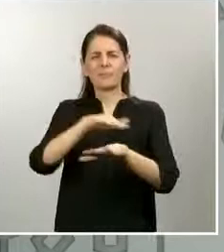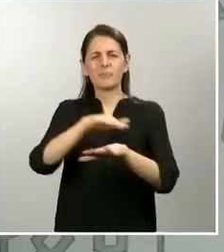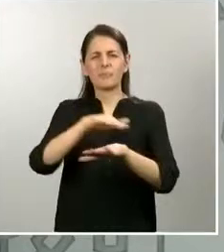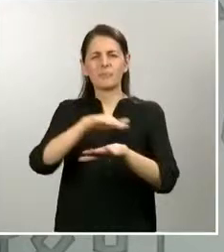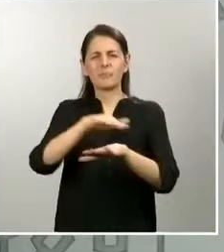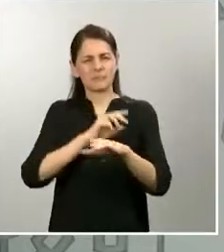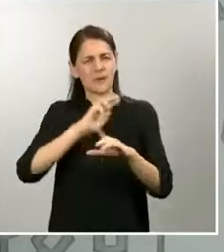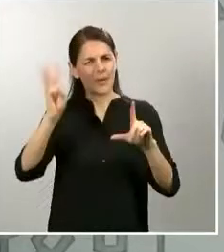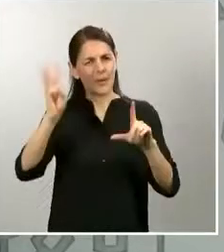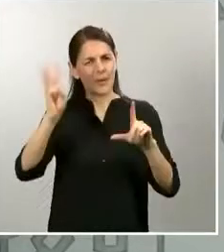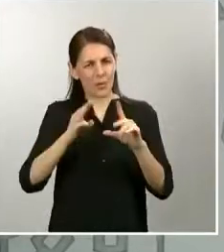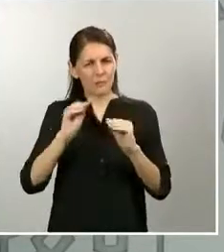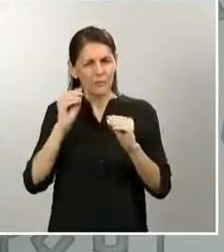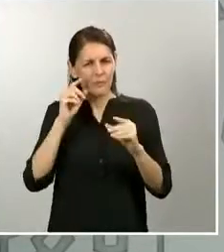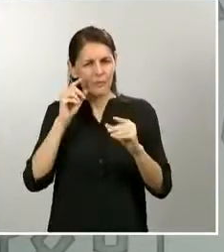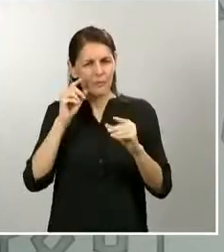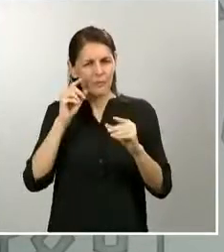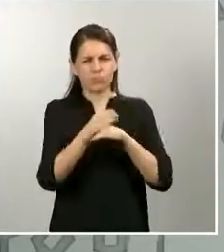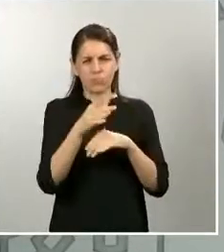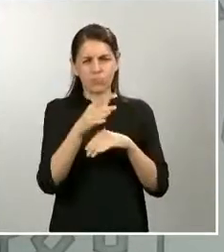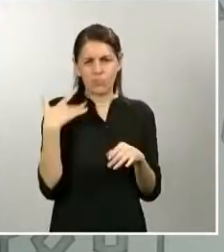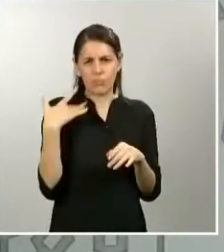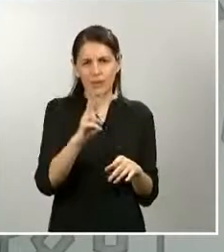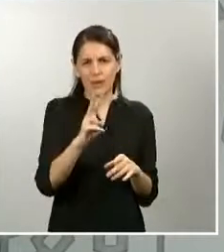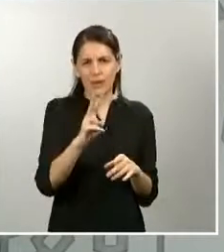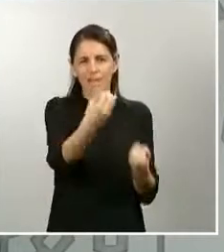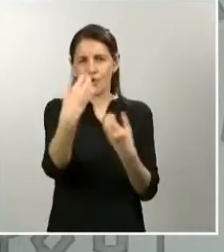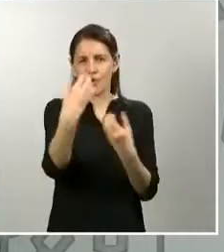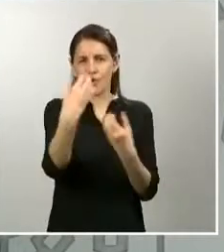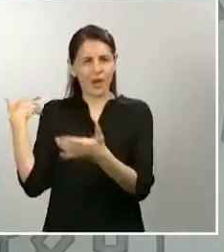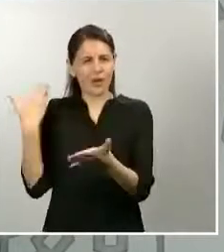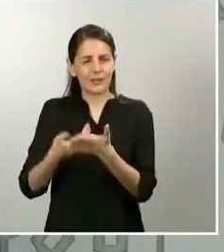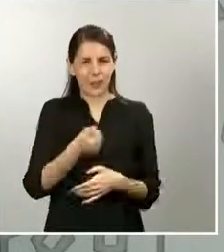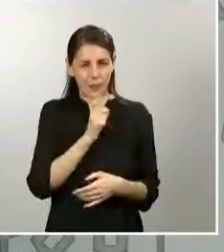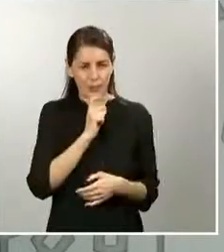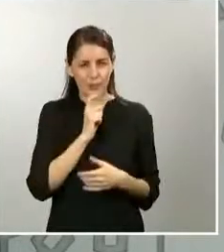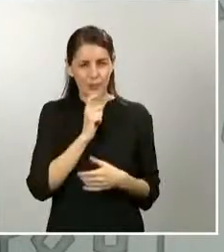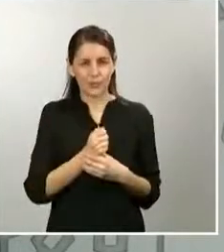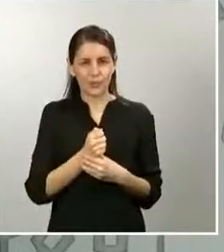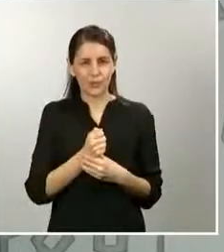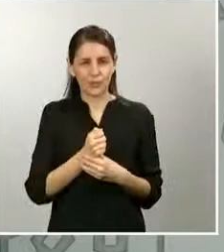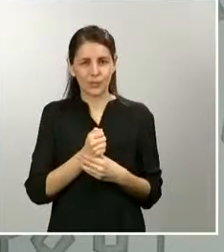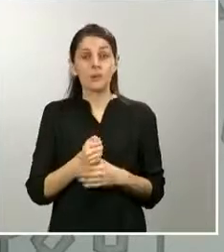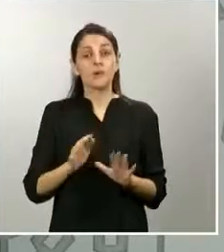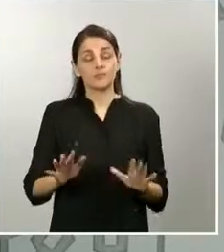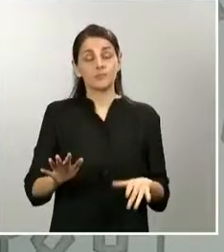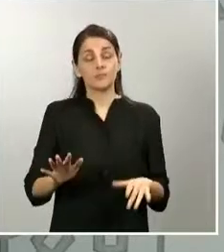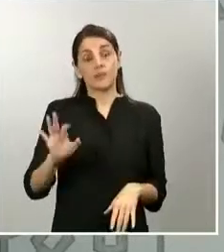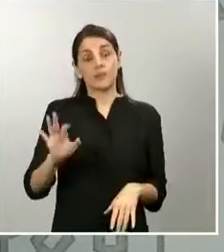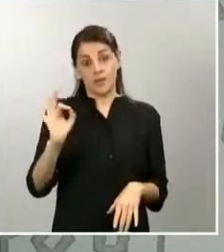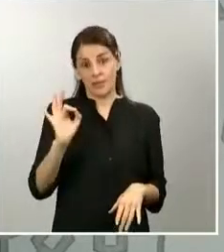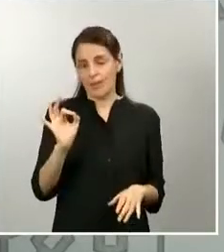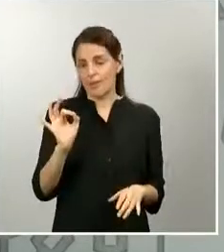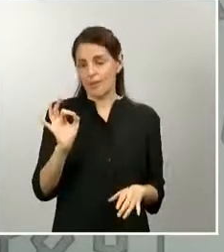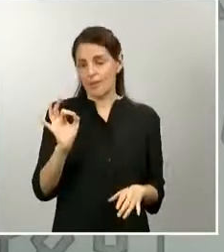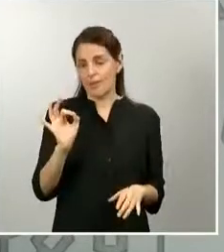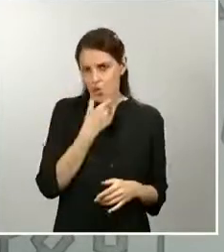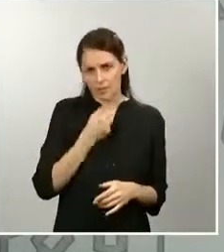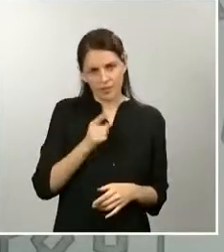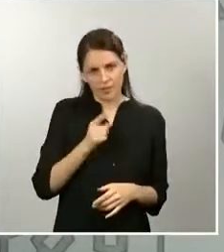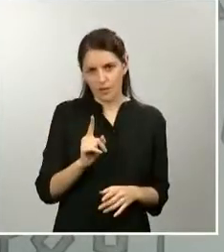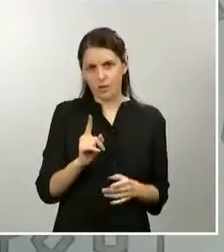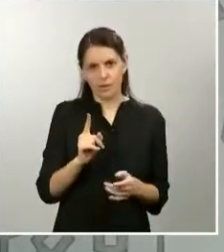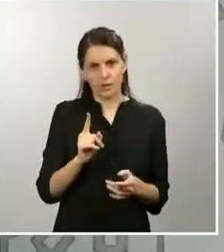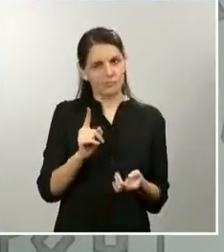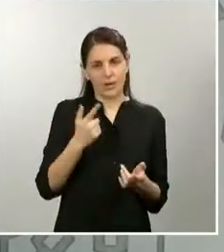y ahí se ve la información que va llegando. Pero la verdad es que dentro de la dificultad que hay, porque no es fácil la vigilancia en